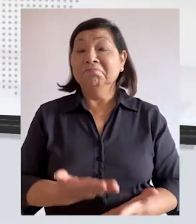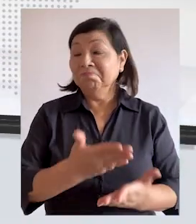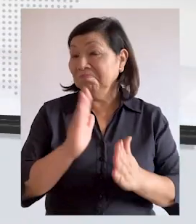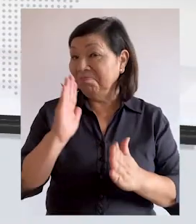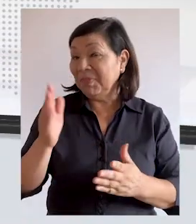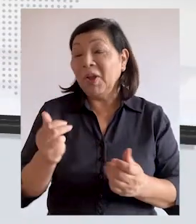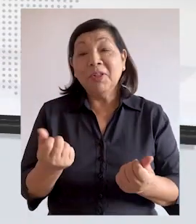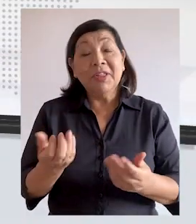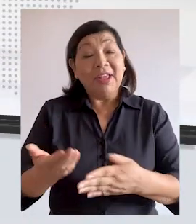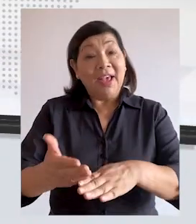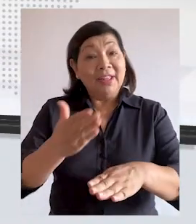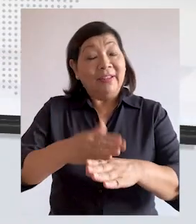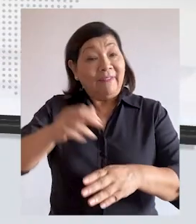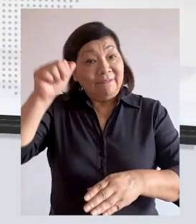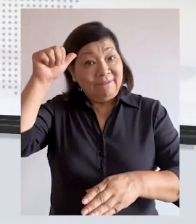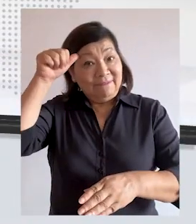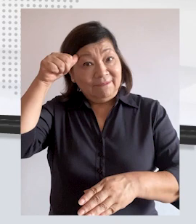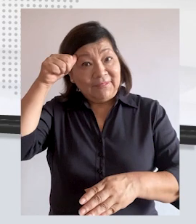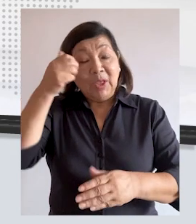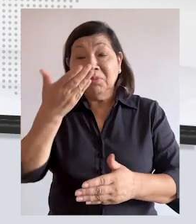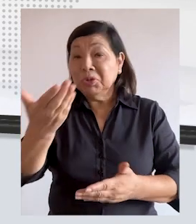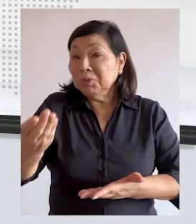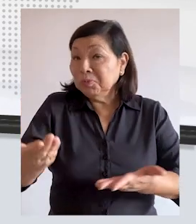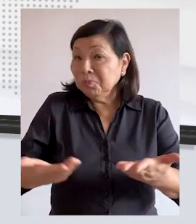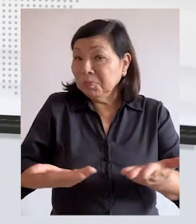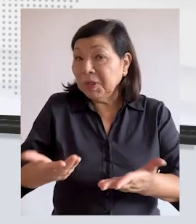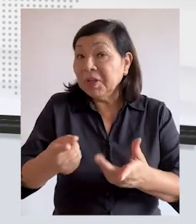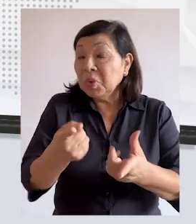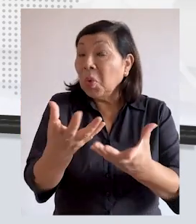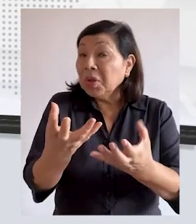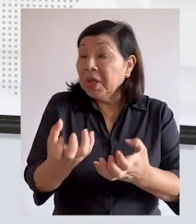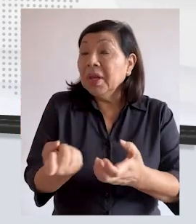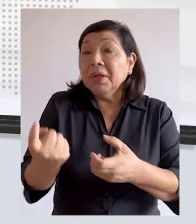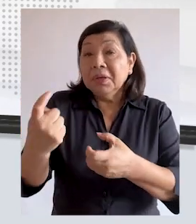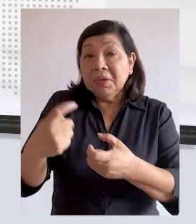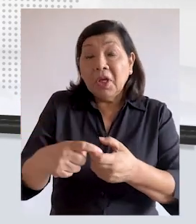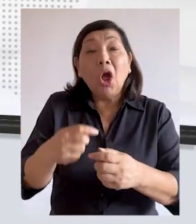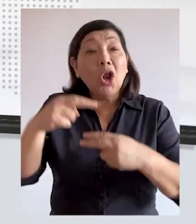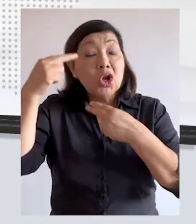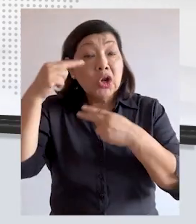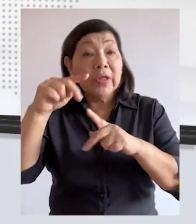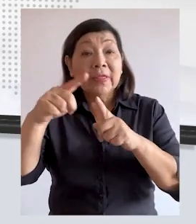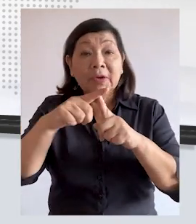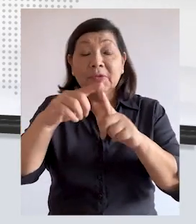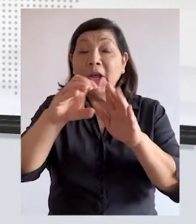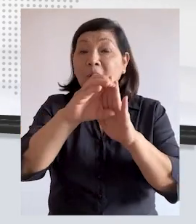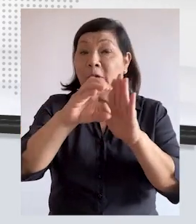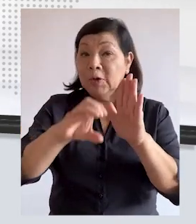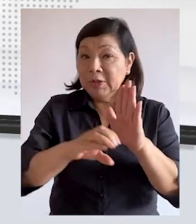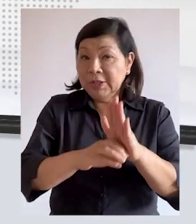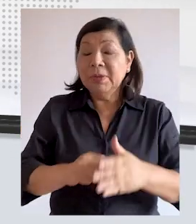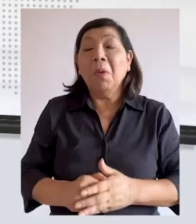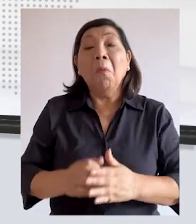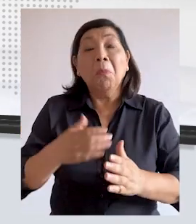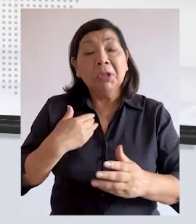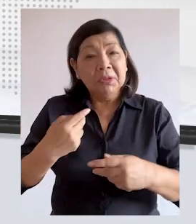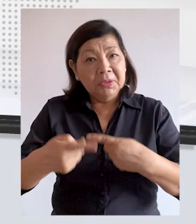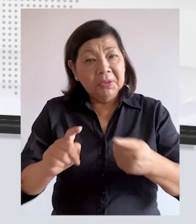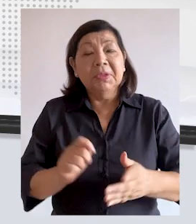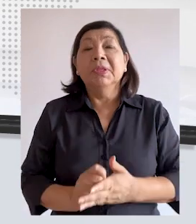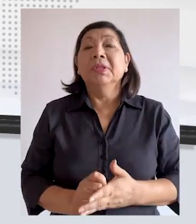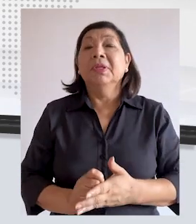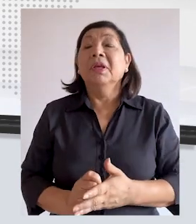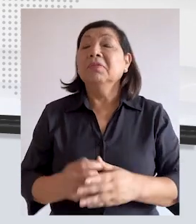Nos despedimos, no sin antes recordarles que estamos a su servicio y que si desea estar al tanto de las noticias del Tribunal Constitucional, pueden